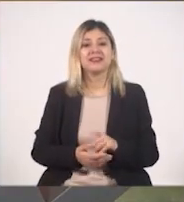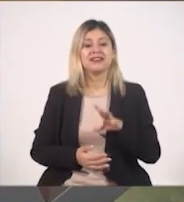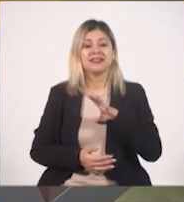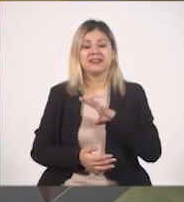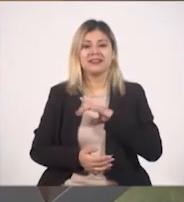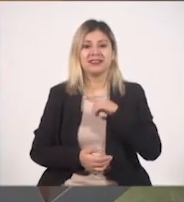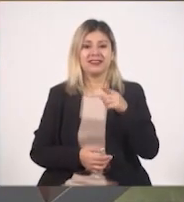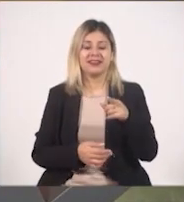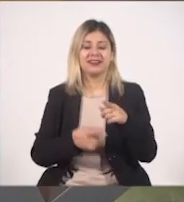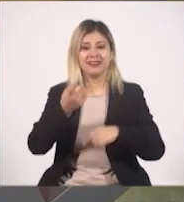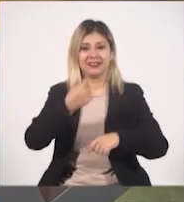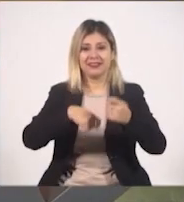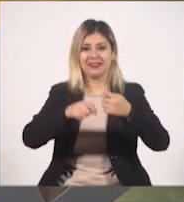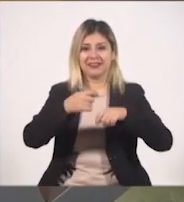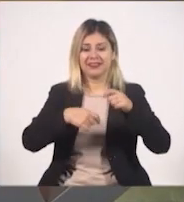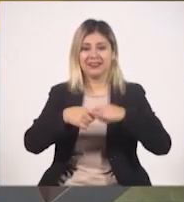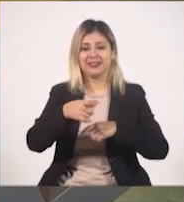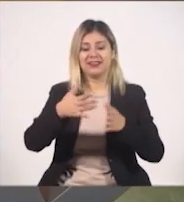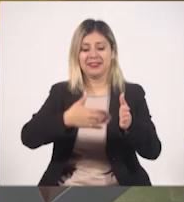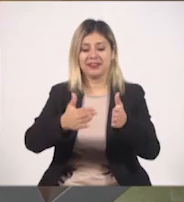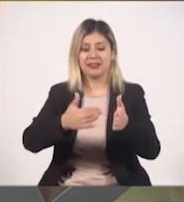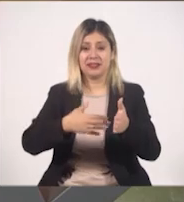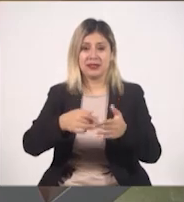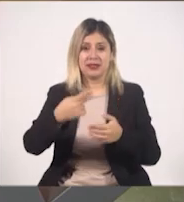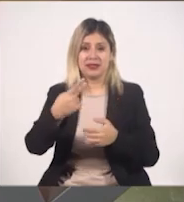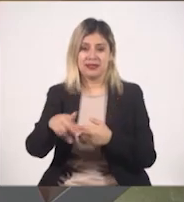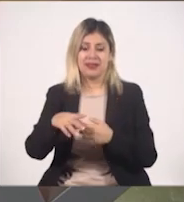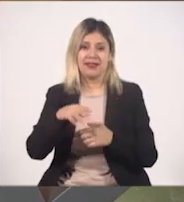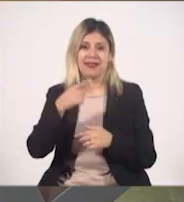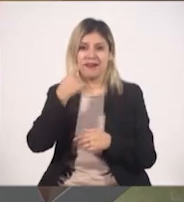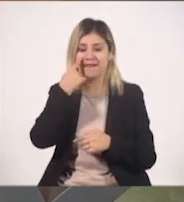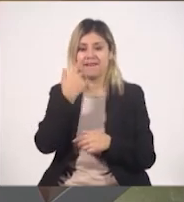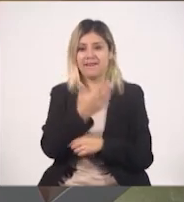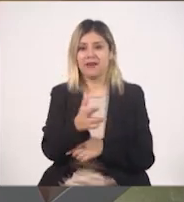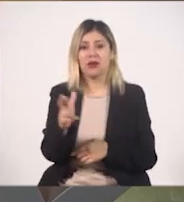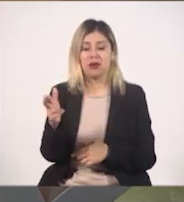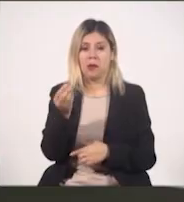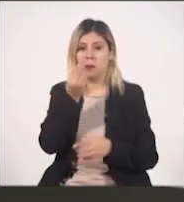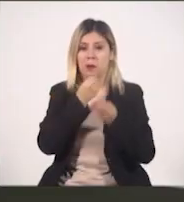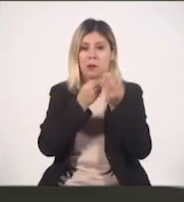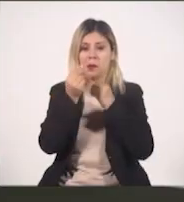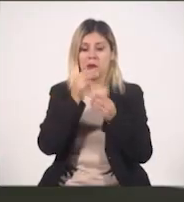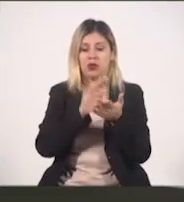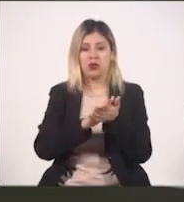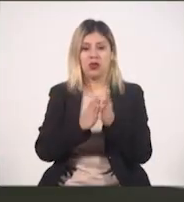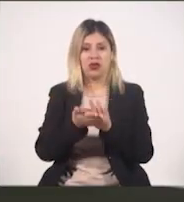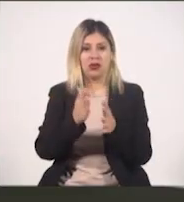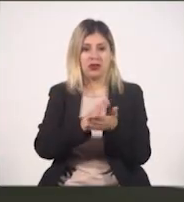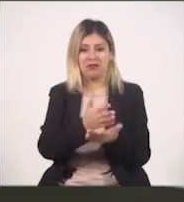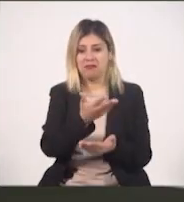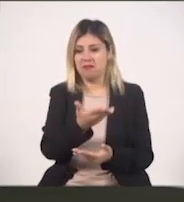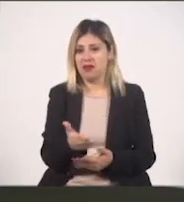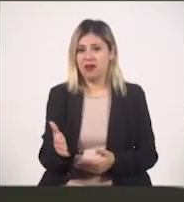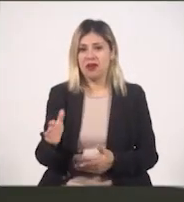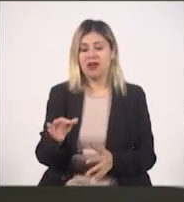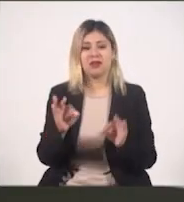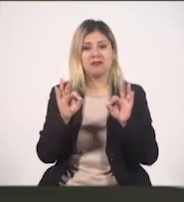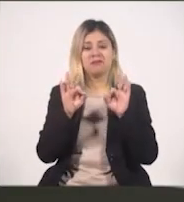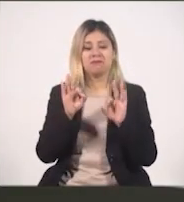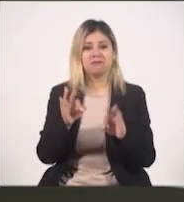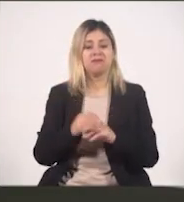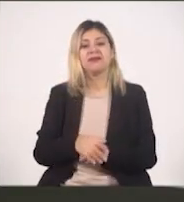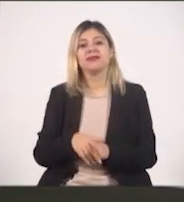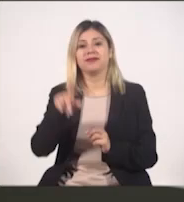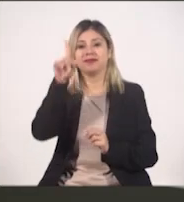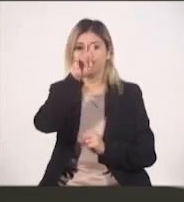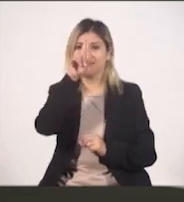fonditas ahí también de que elaboran comida corrida, donde son tortillas completamente hechas a mano. Sí. Entonces, les